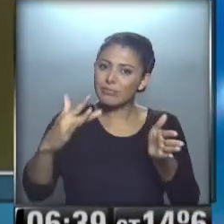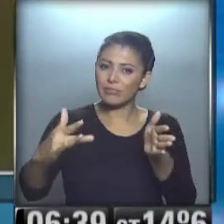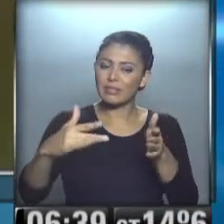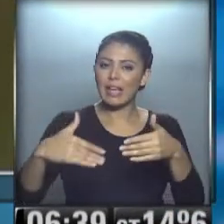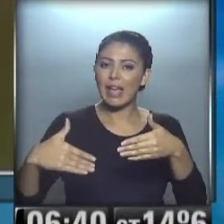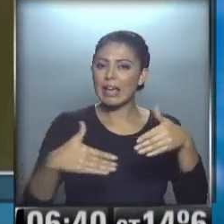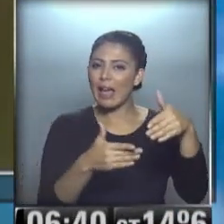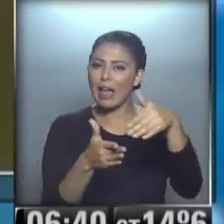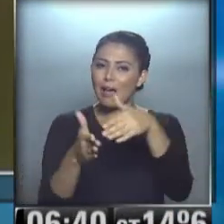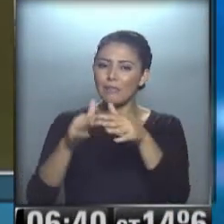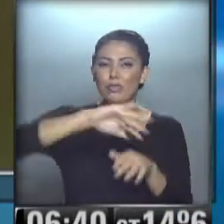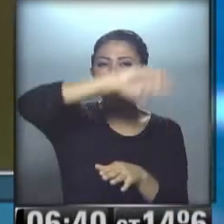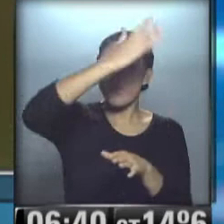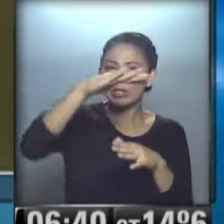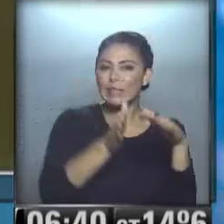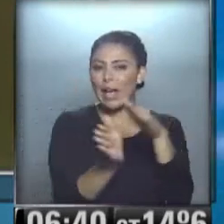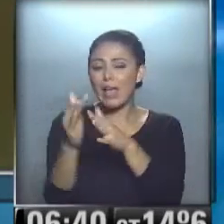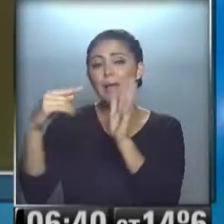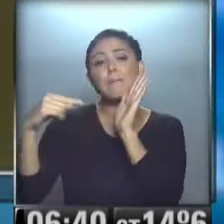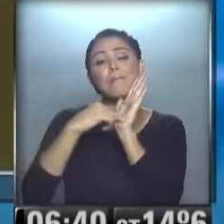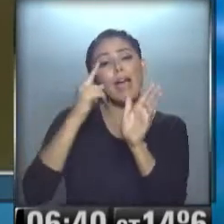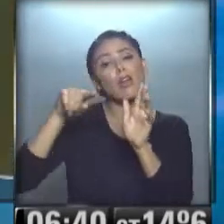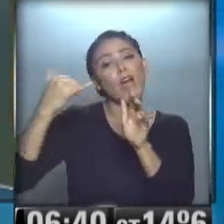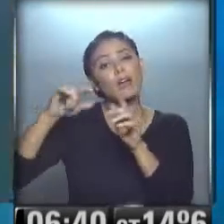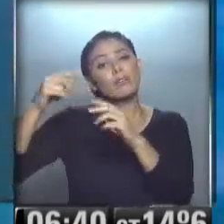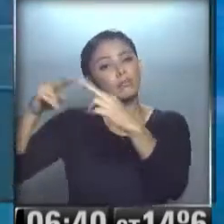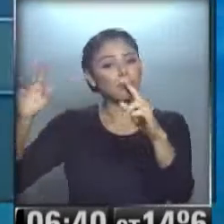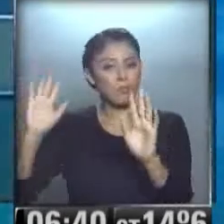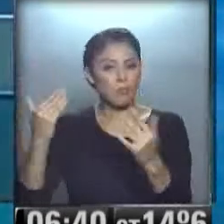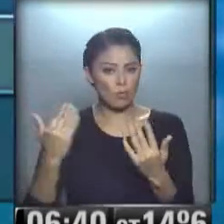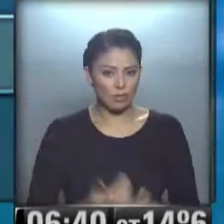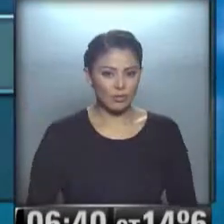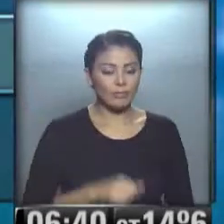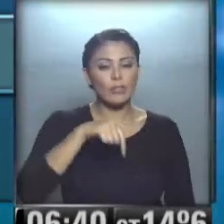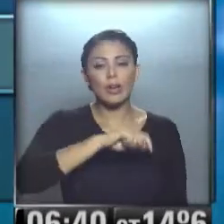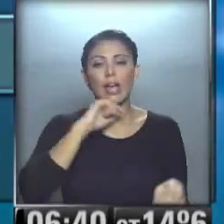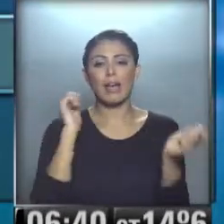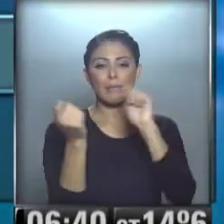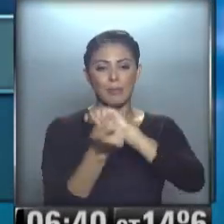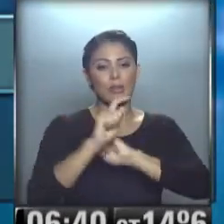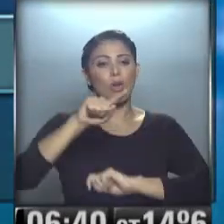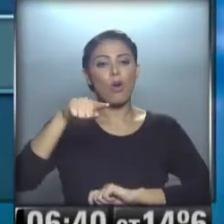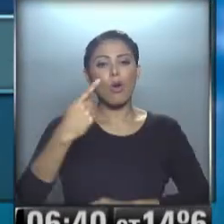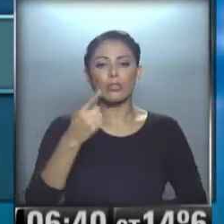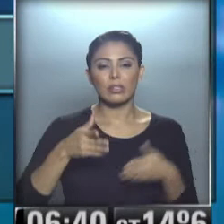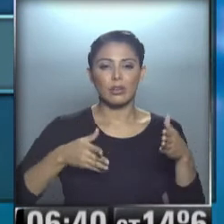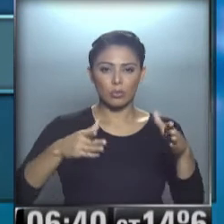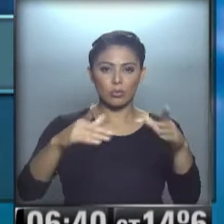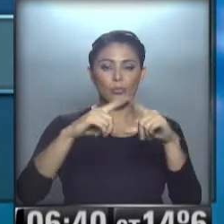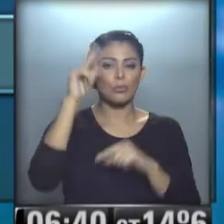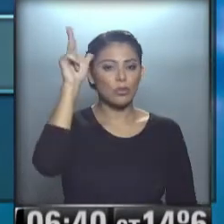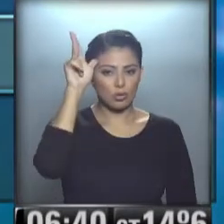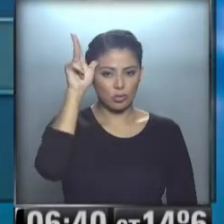muy sinuosos de montaña... ...pero está la autovía como alternativa... ...estamos atrás la ruta 9... ...y nos vamos en busca de una ruta vecina... ...paralela a la